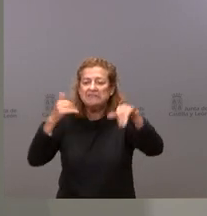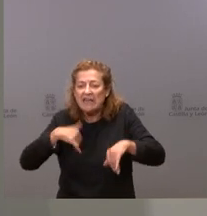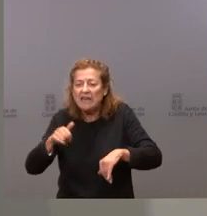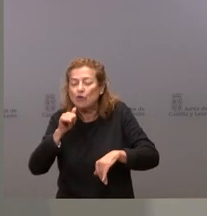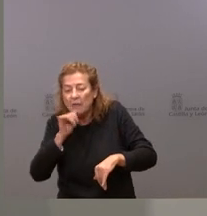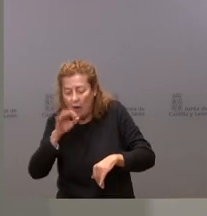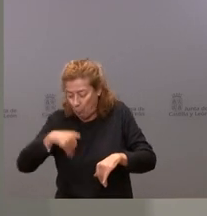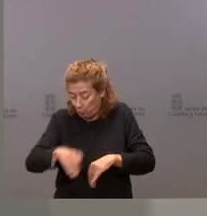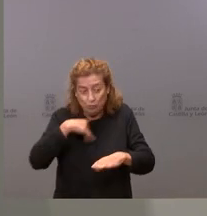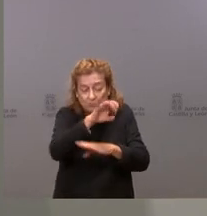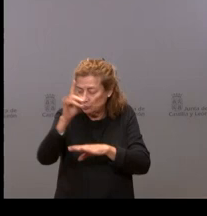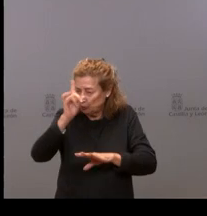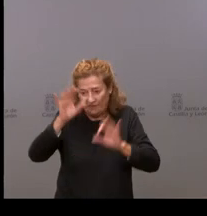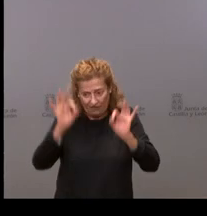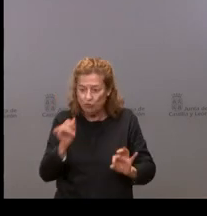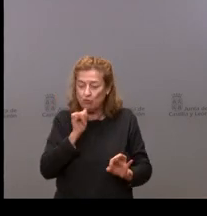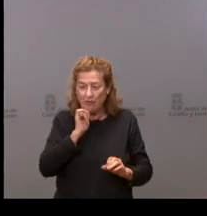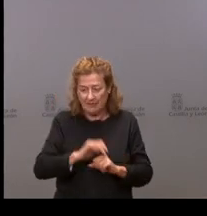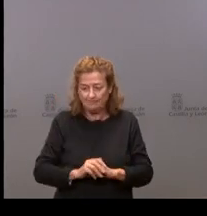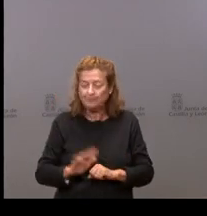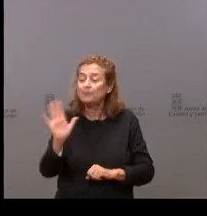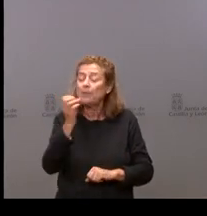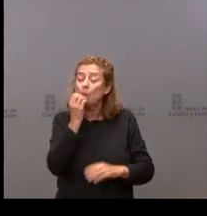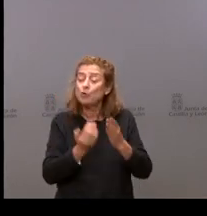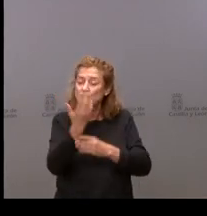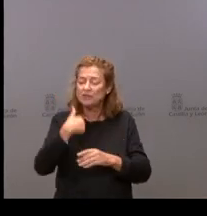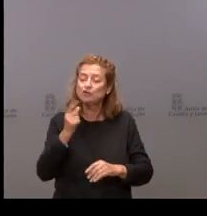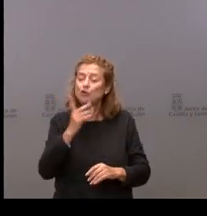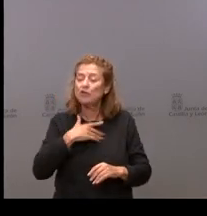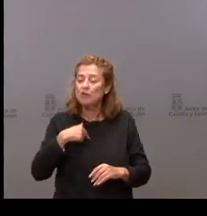con carácter inmediato. Buenos días. Yo le quería preguntar…